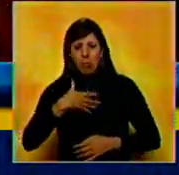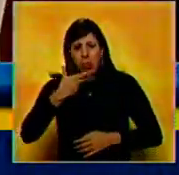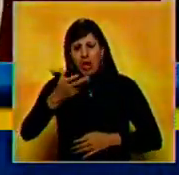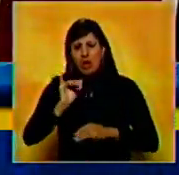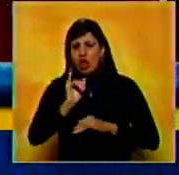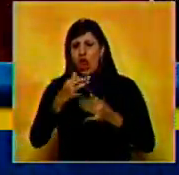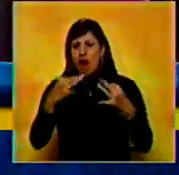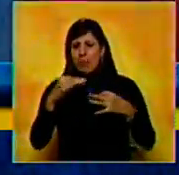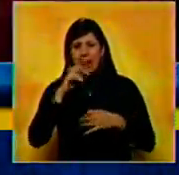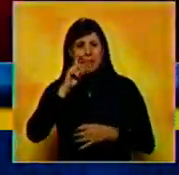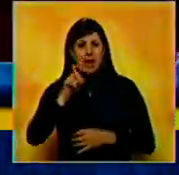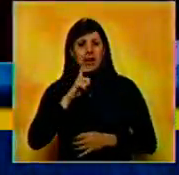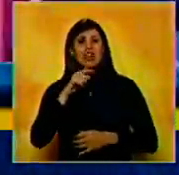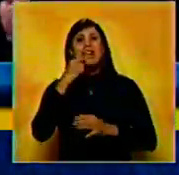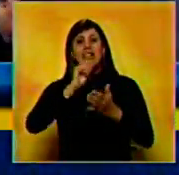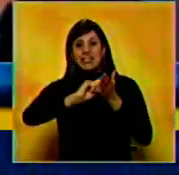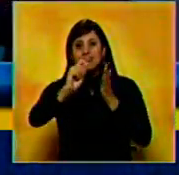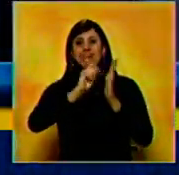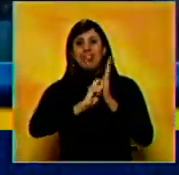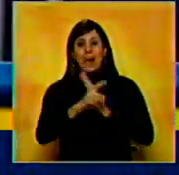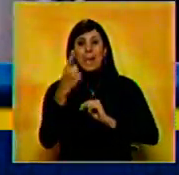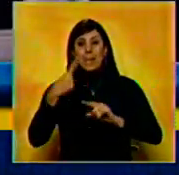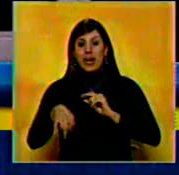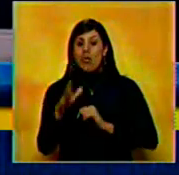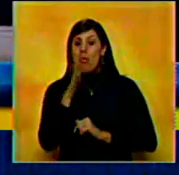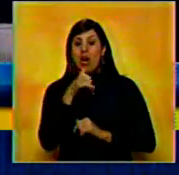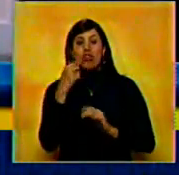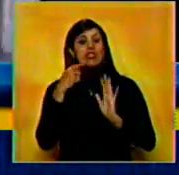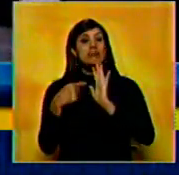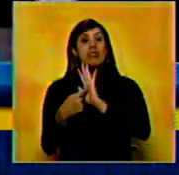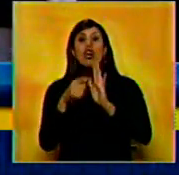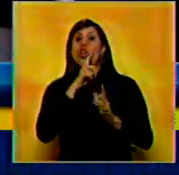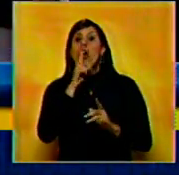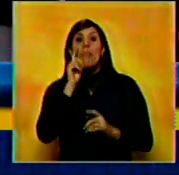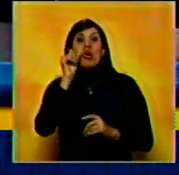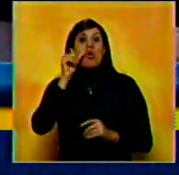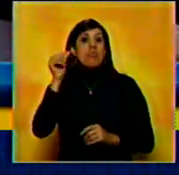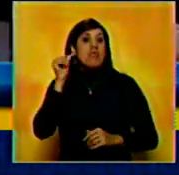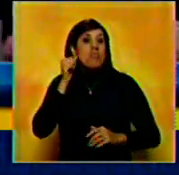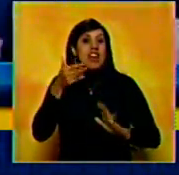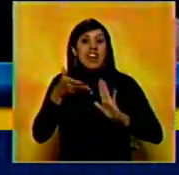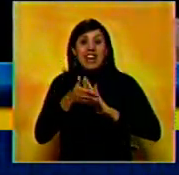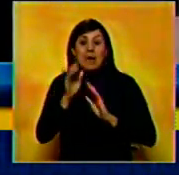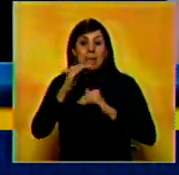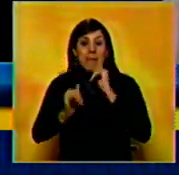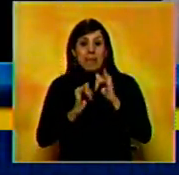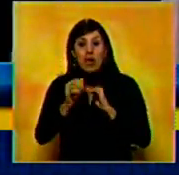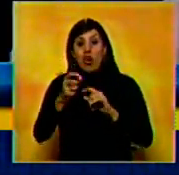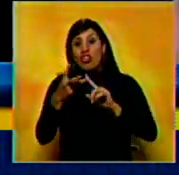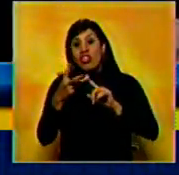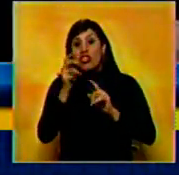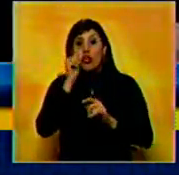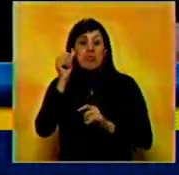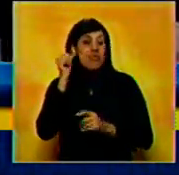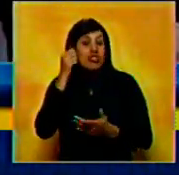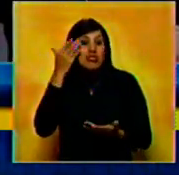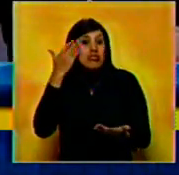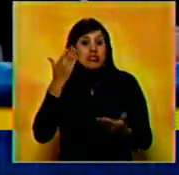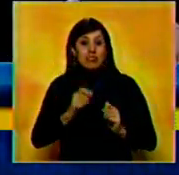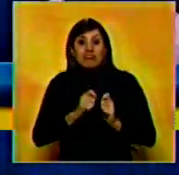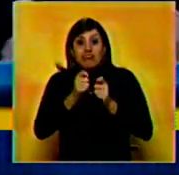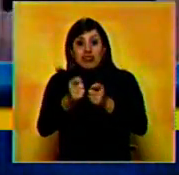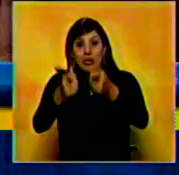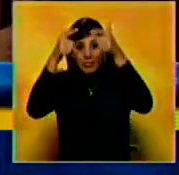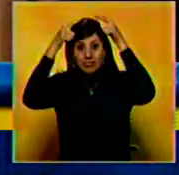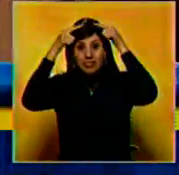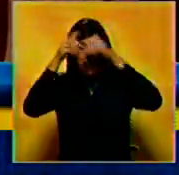del embarazo. En dicho comunicado, sin embargo, no se da a conocer el sexo de quién será el tercero o la tercera en sucesión al